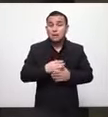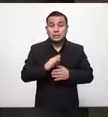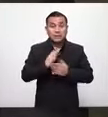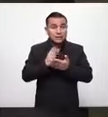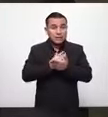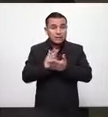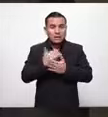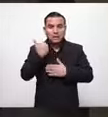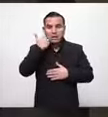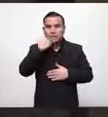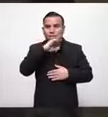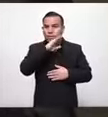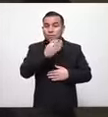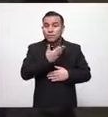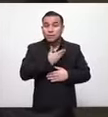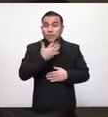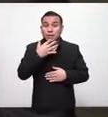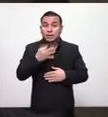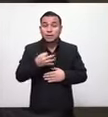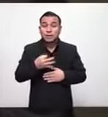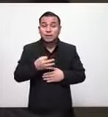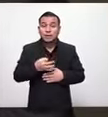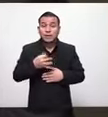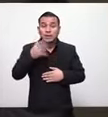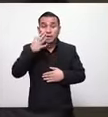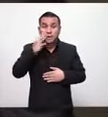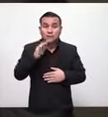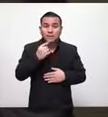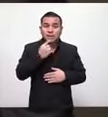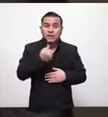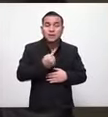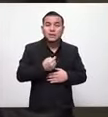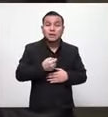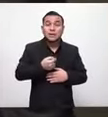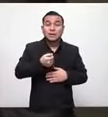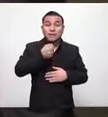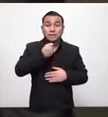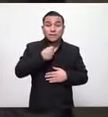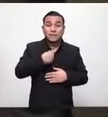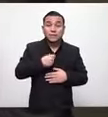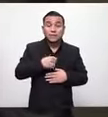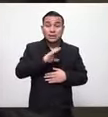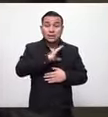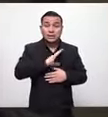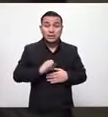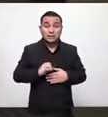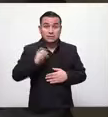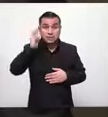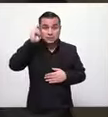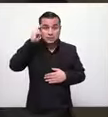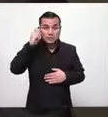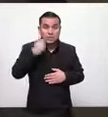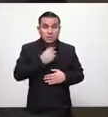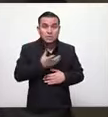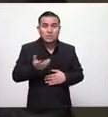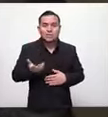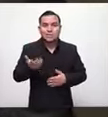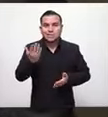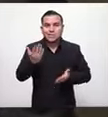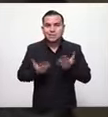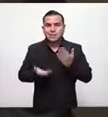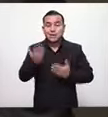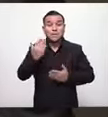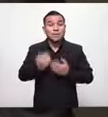enfermos pero el salvadoreño cuando tiene la información precisa le quitamos aquella posibilidad